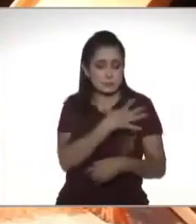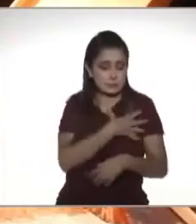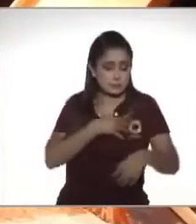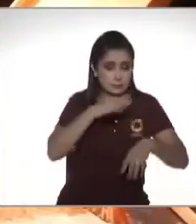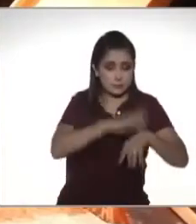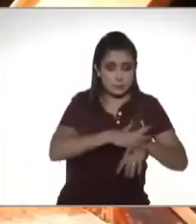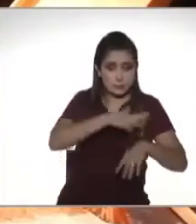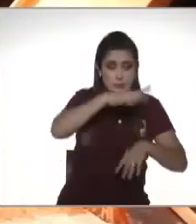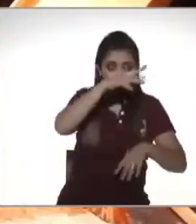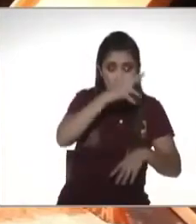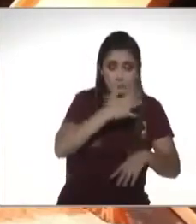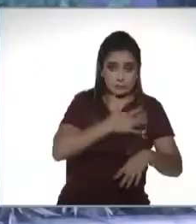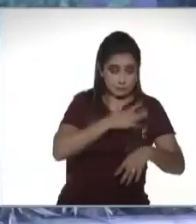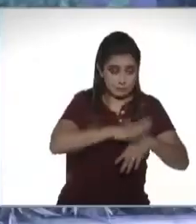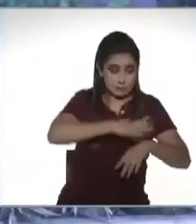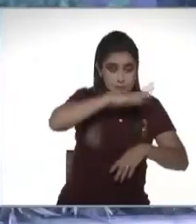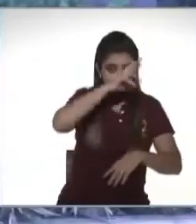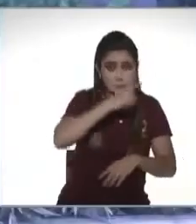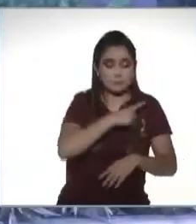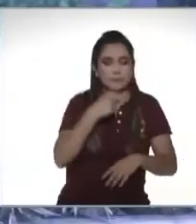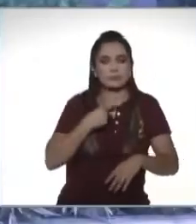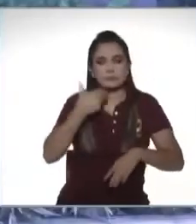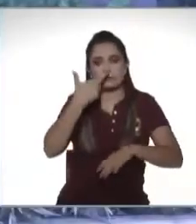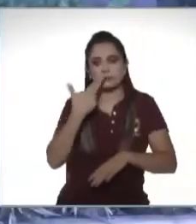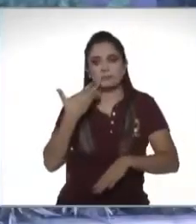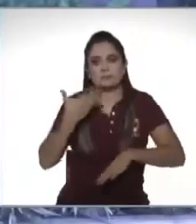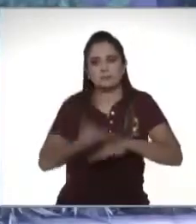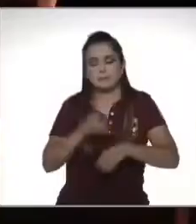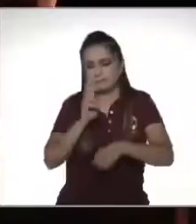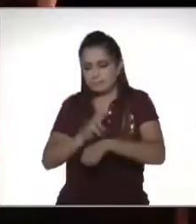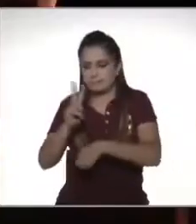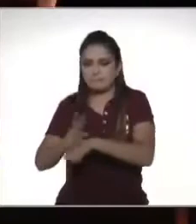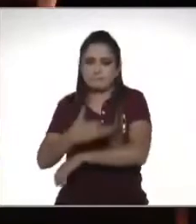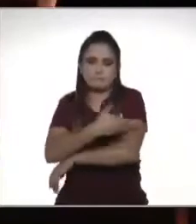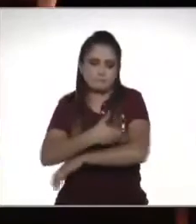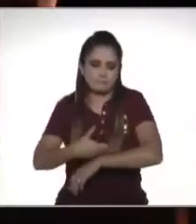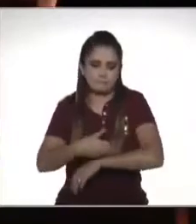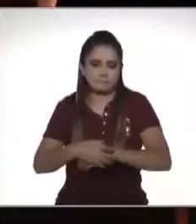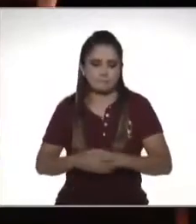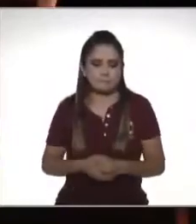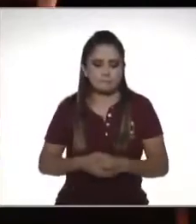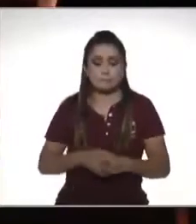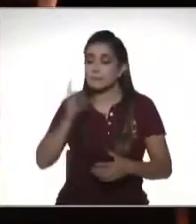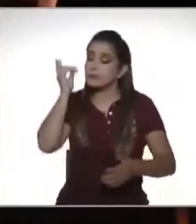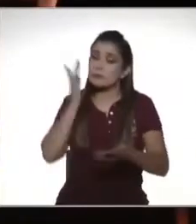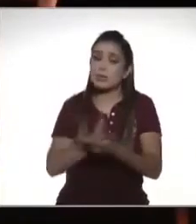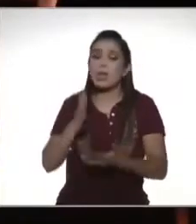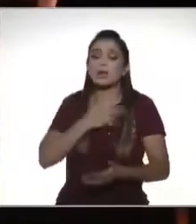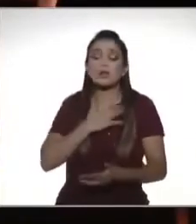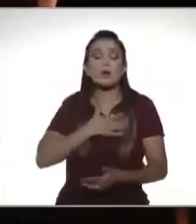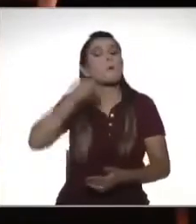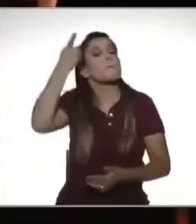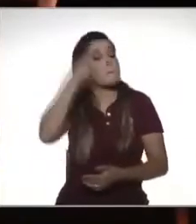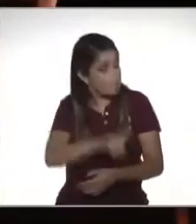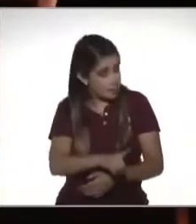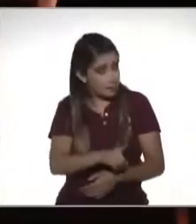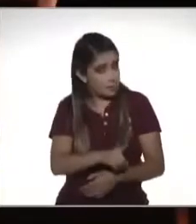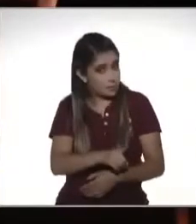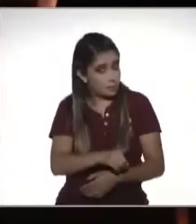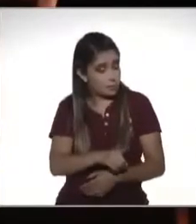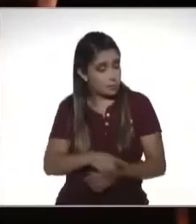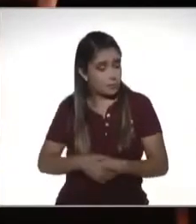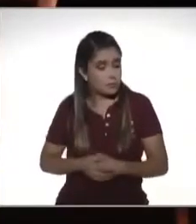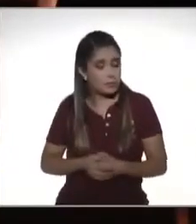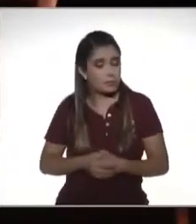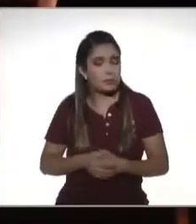por ser la mayor tiene que ser la responsable de la familia oye la única que puede educar a mi hija soy yo ¿eh? y no se dice ¿qué?